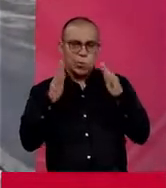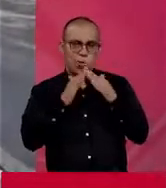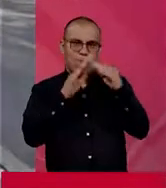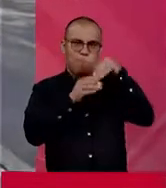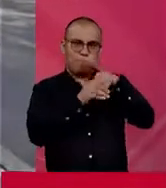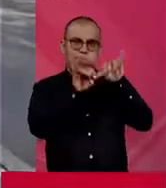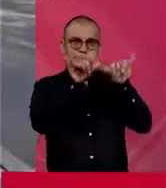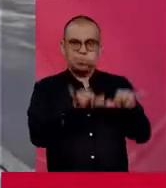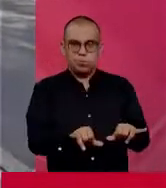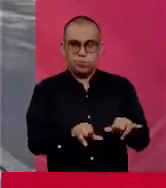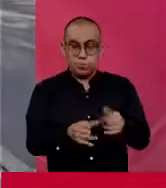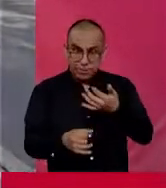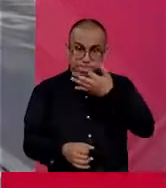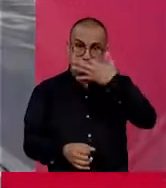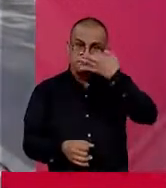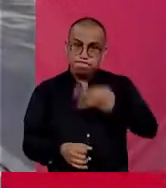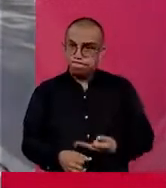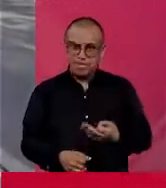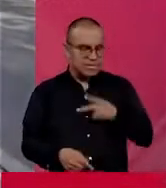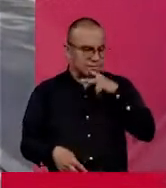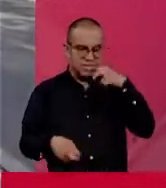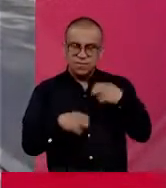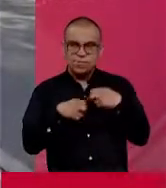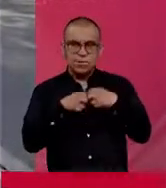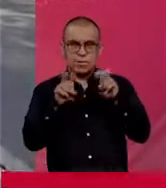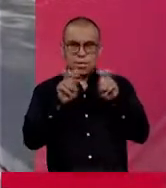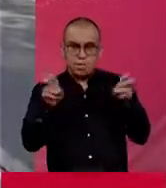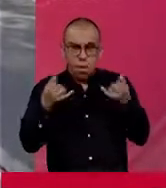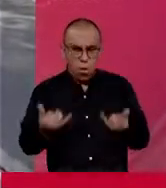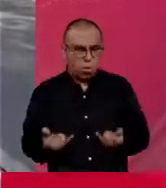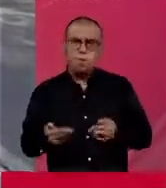en casa porque en realidad lo más difícil no ha llegado, pero está llegando.